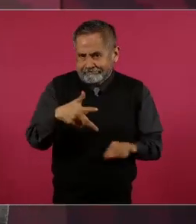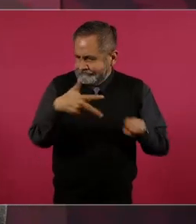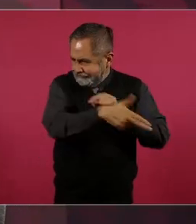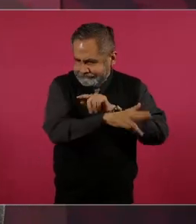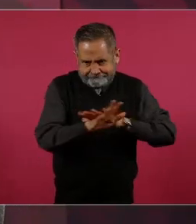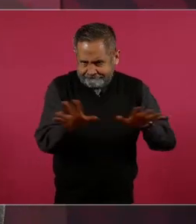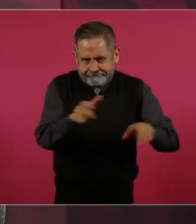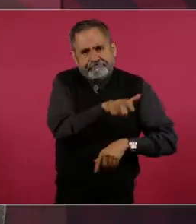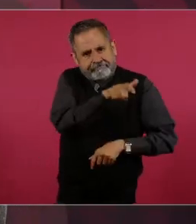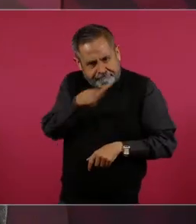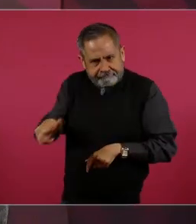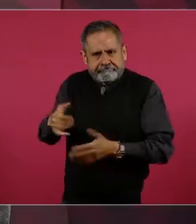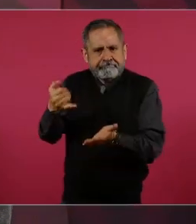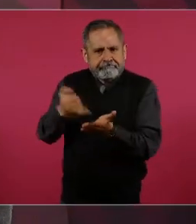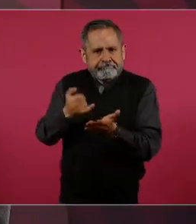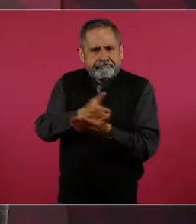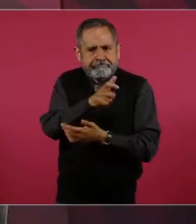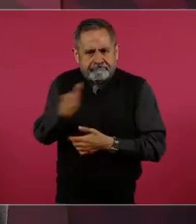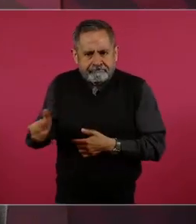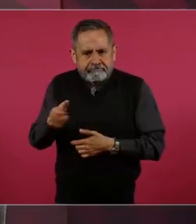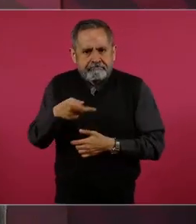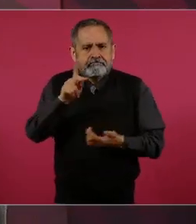pero quedaron mal acostumbrados.